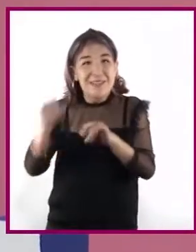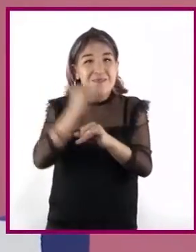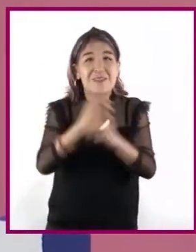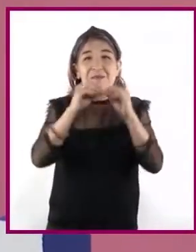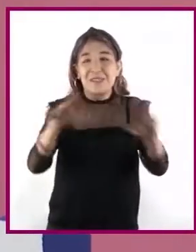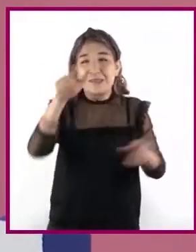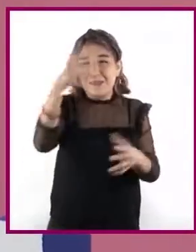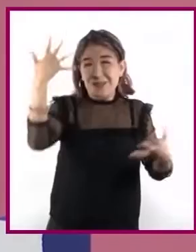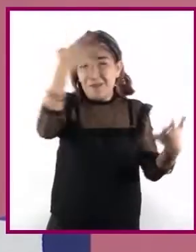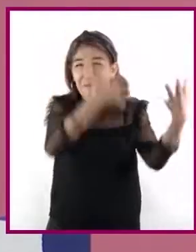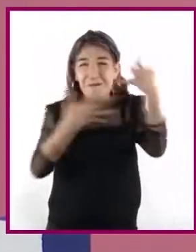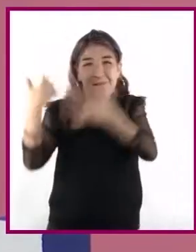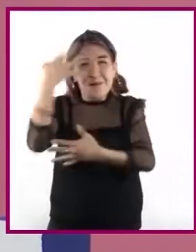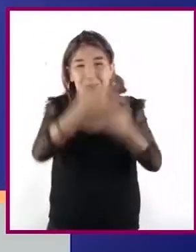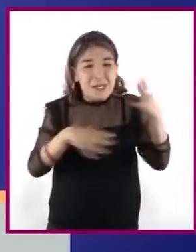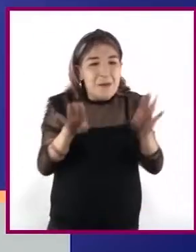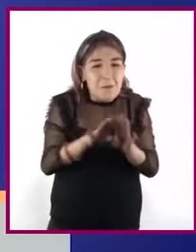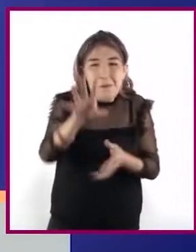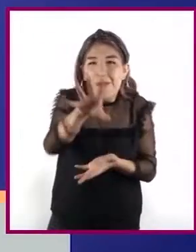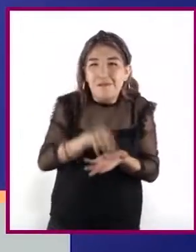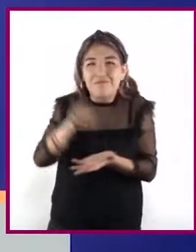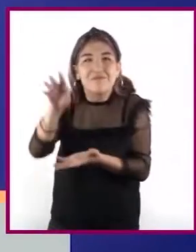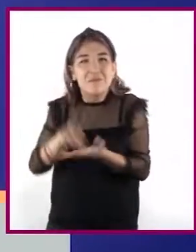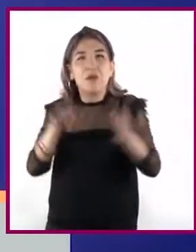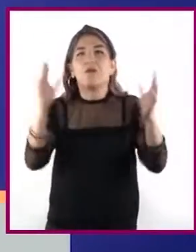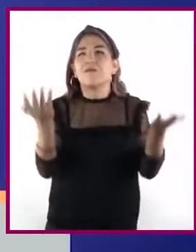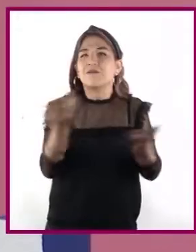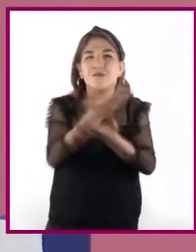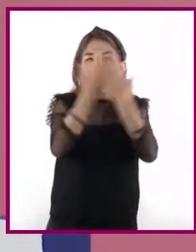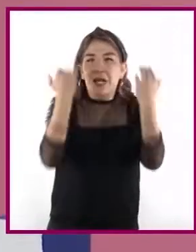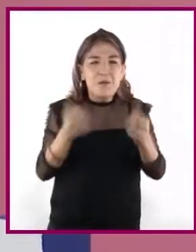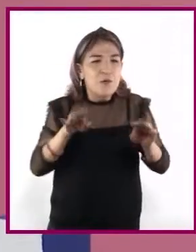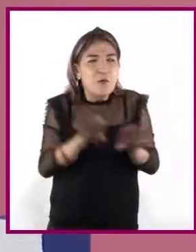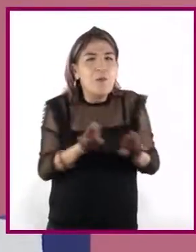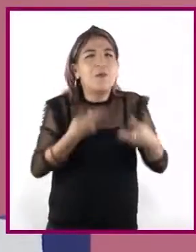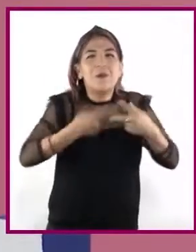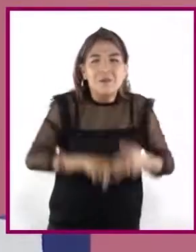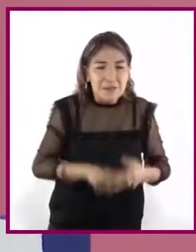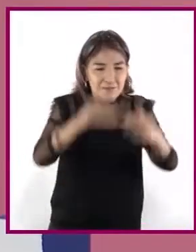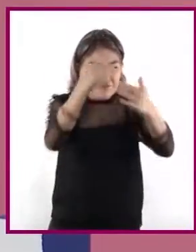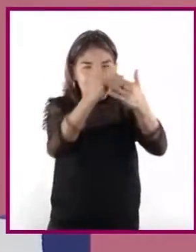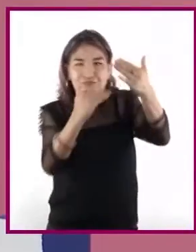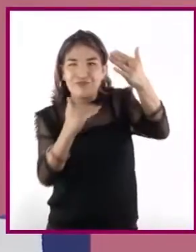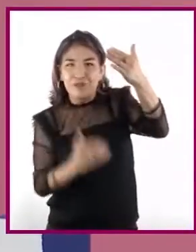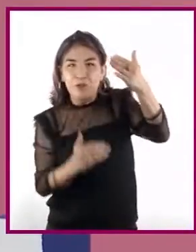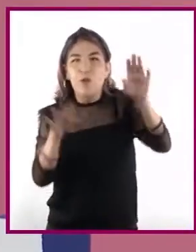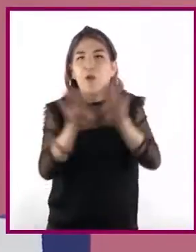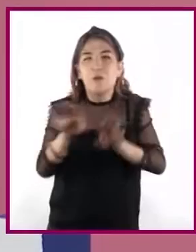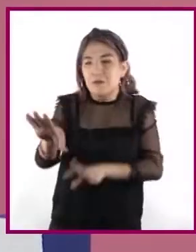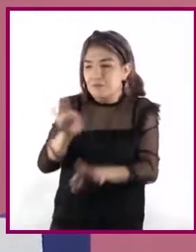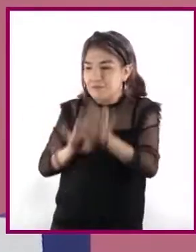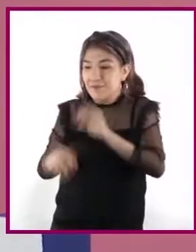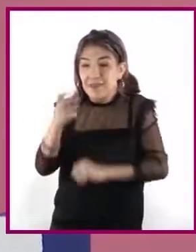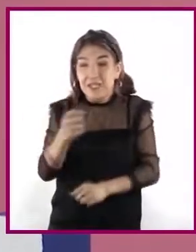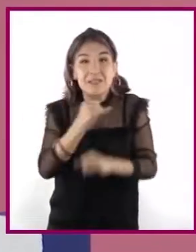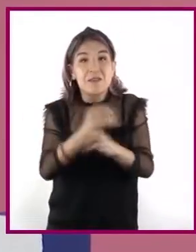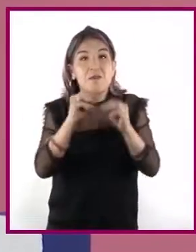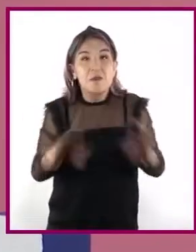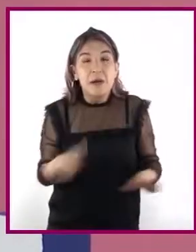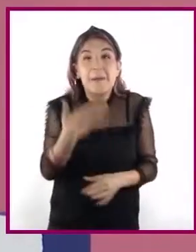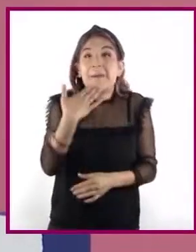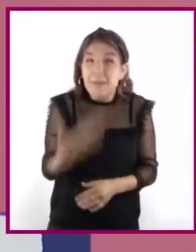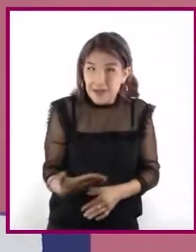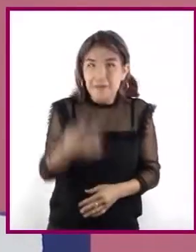Y muchas veces no sabemos por dónde empezar o cómo seleccionar la información más